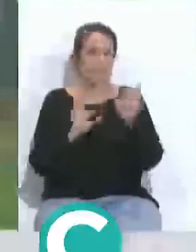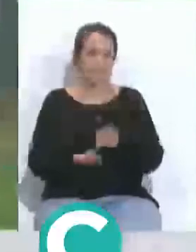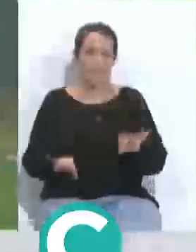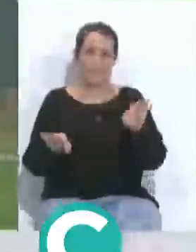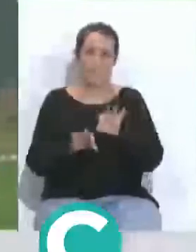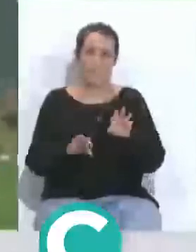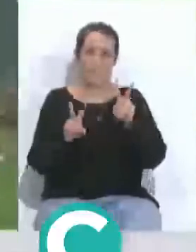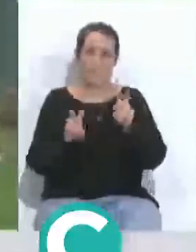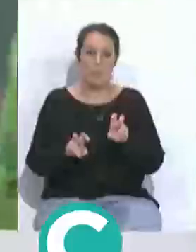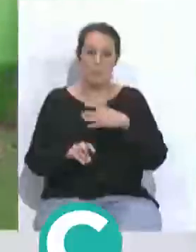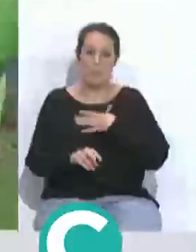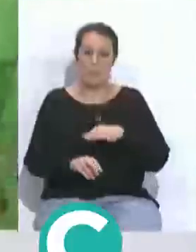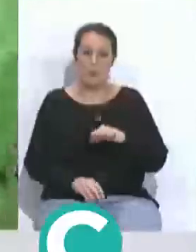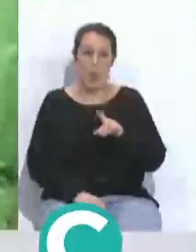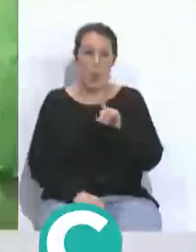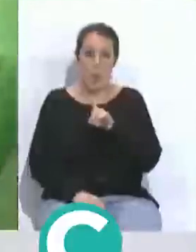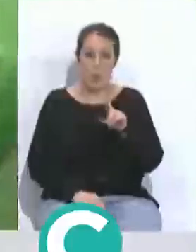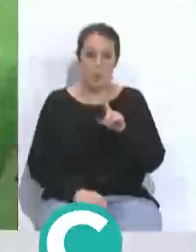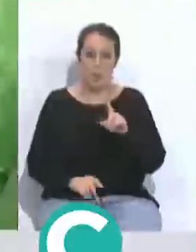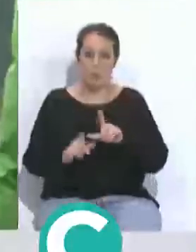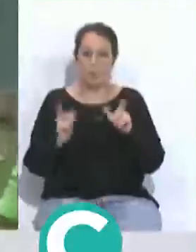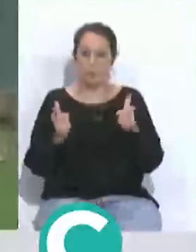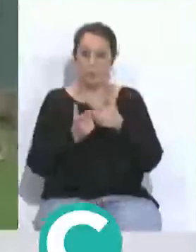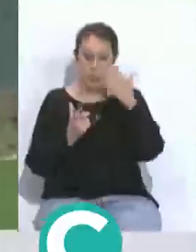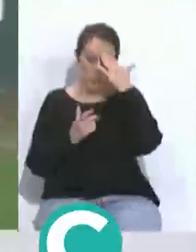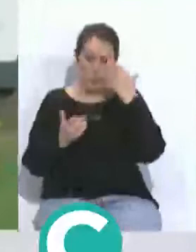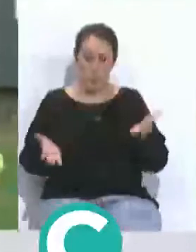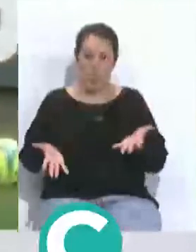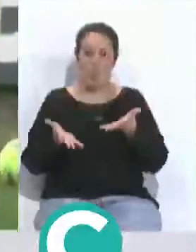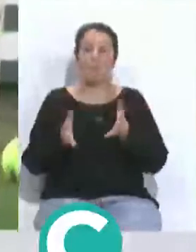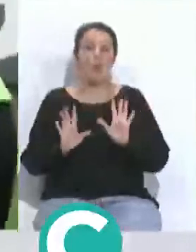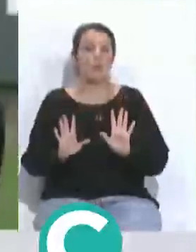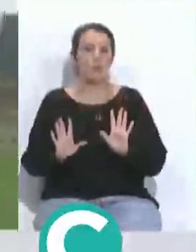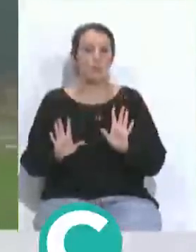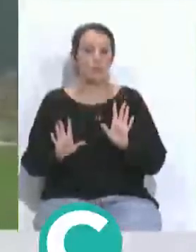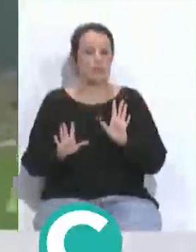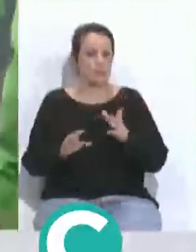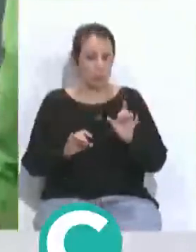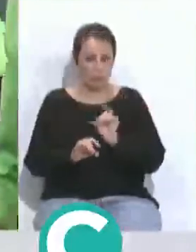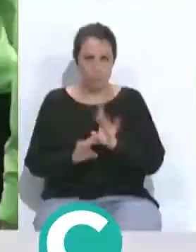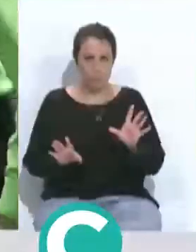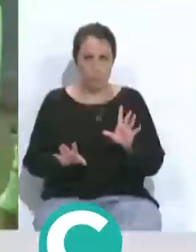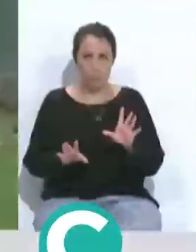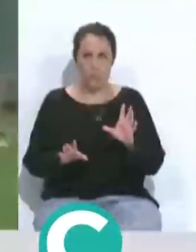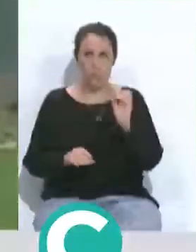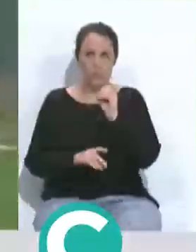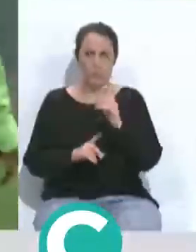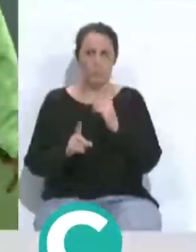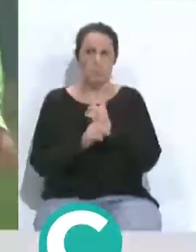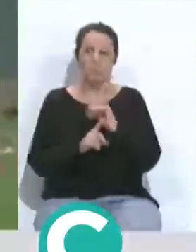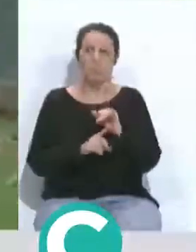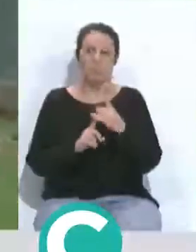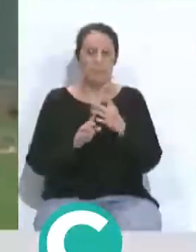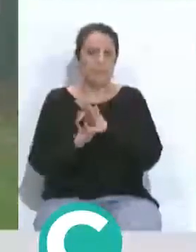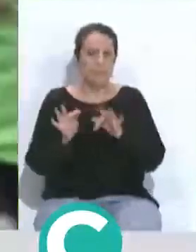sobre el posible once inicial que vaya a tener pero lo que es indiscutible que contra los Asuna hubo